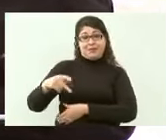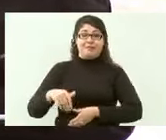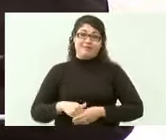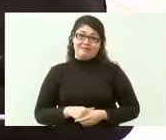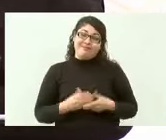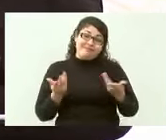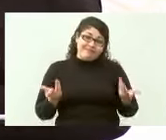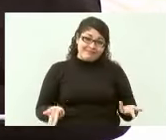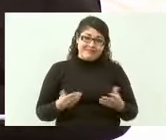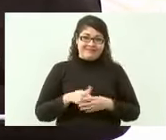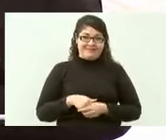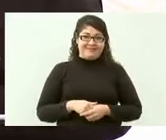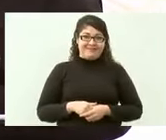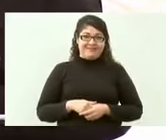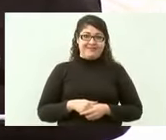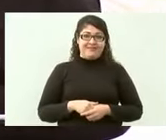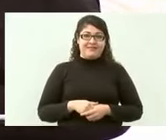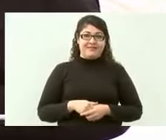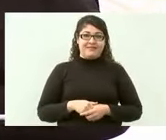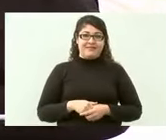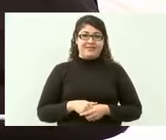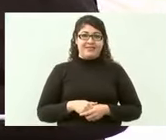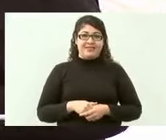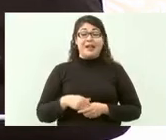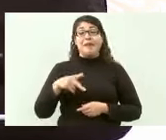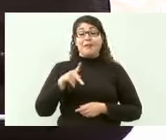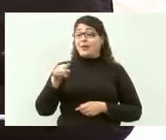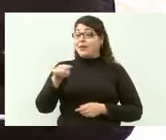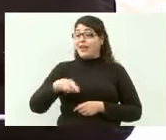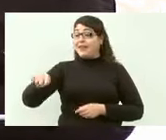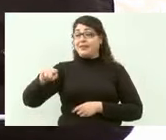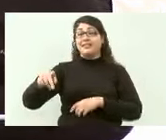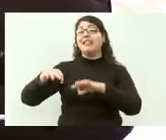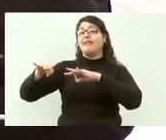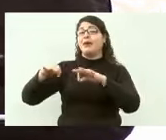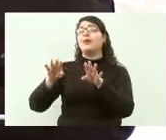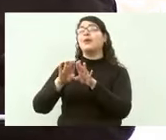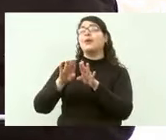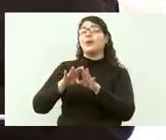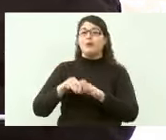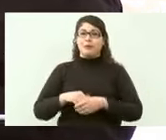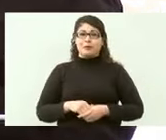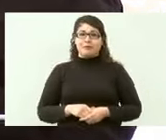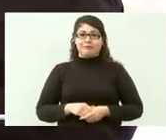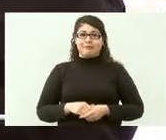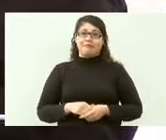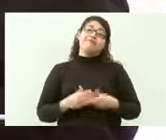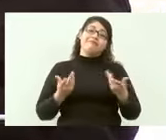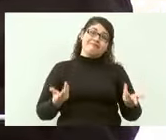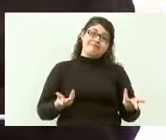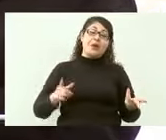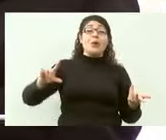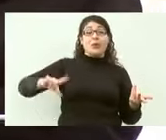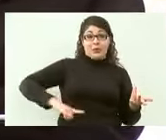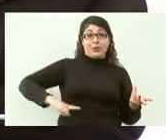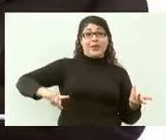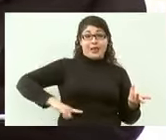con presupuesto público que es dinero de todo el pueblo les tiene que comprar la energía eléctrica